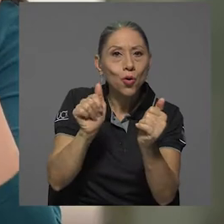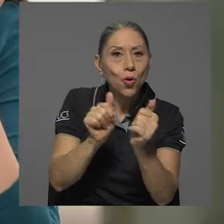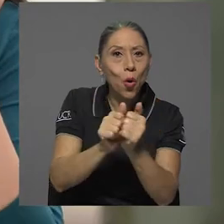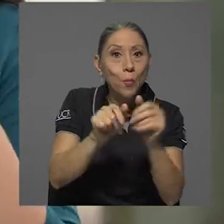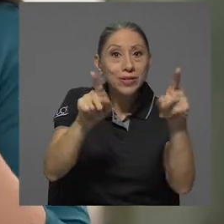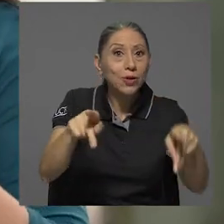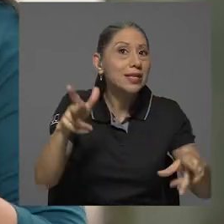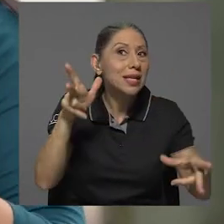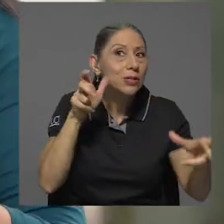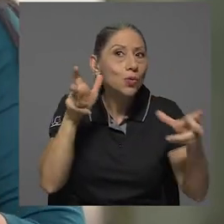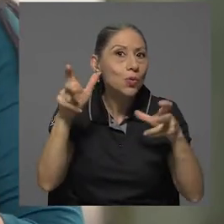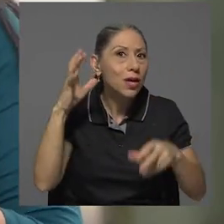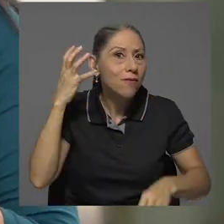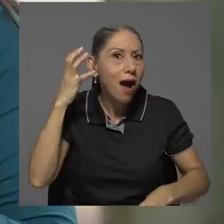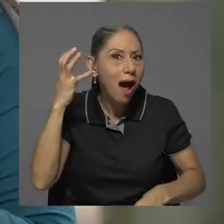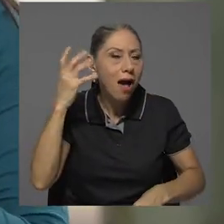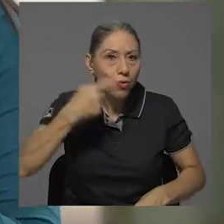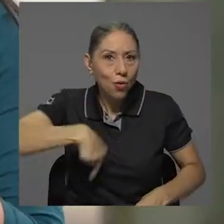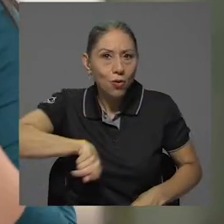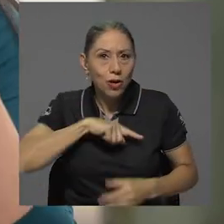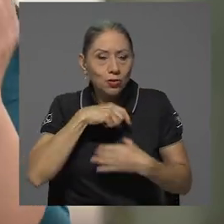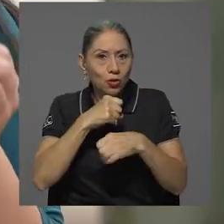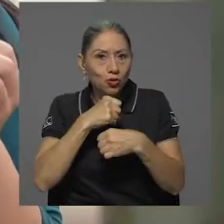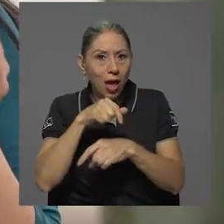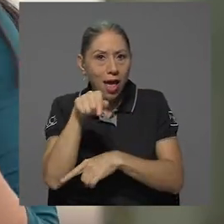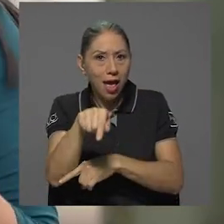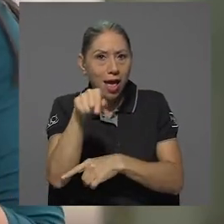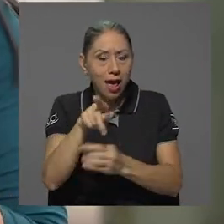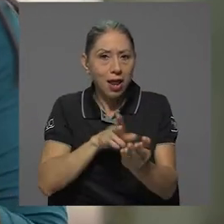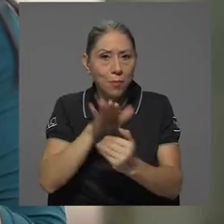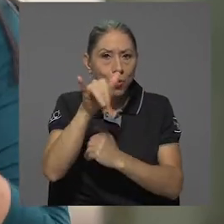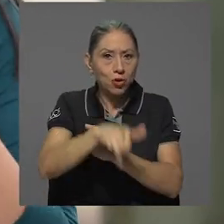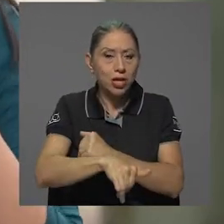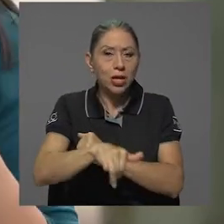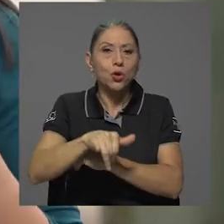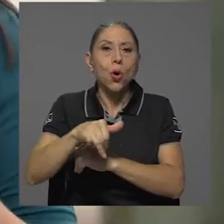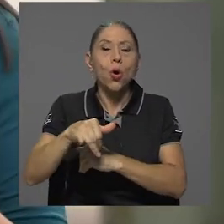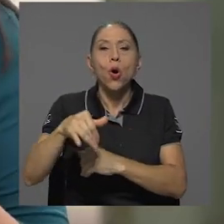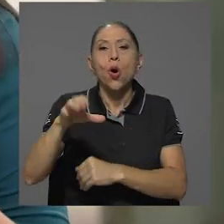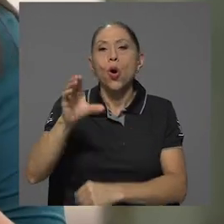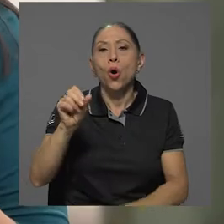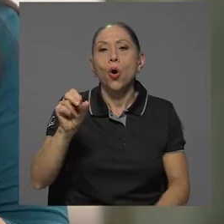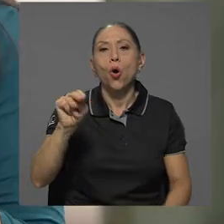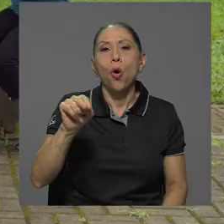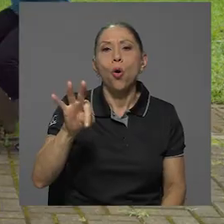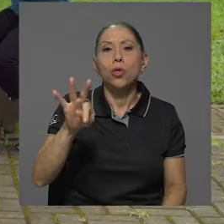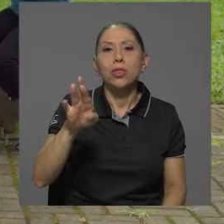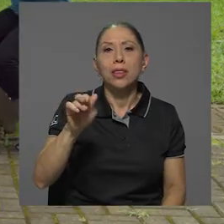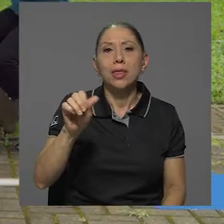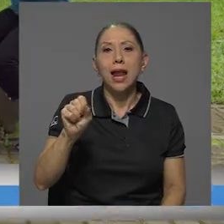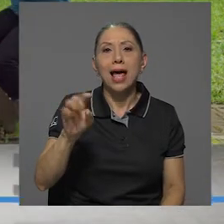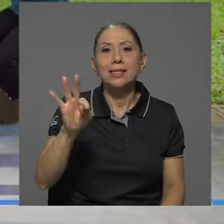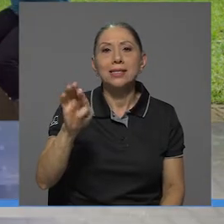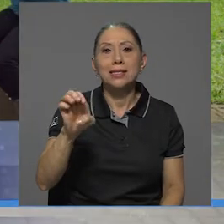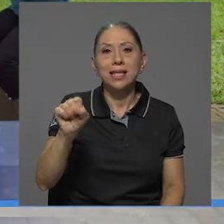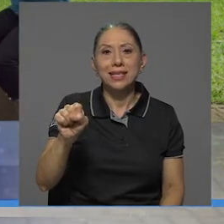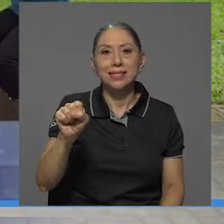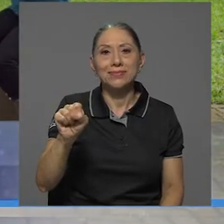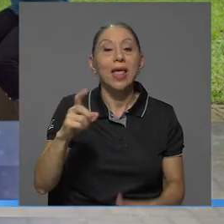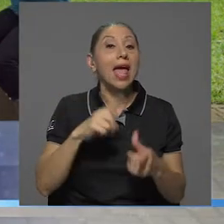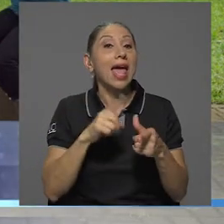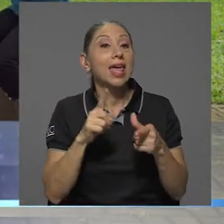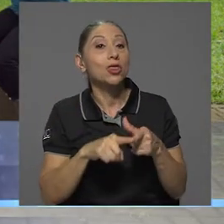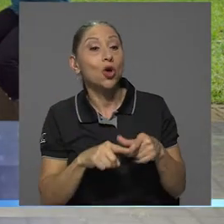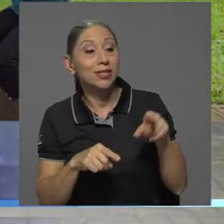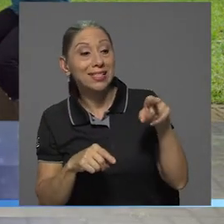con nuestros radioescuchas, directamente de lo que producimos en el proyecto Contrastes en sí. Entonces, Reporte